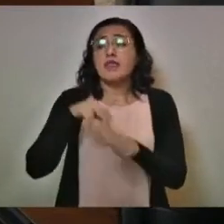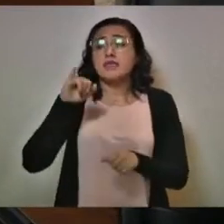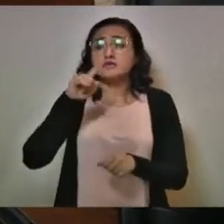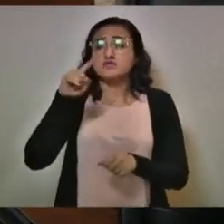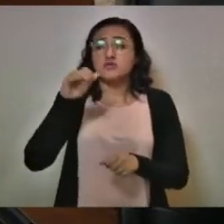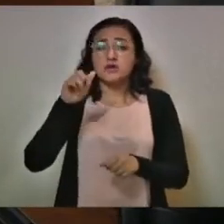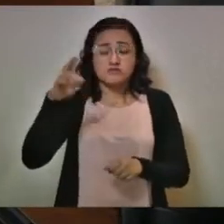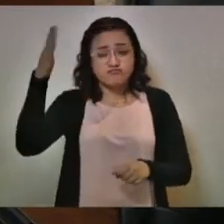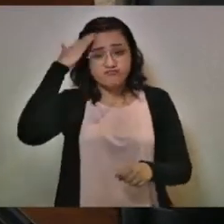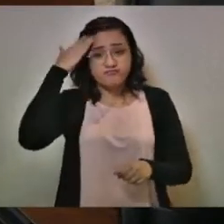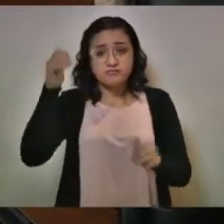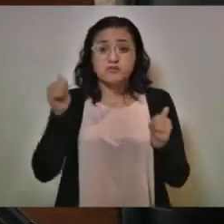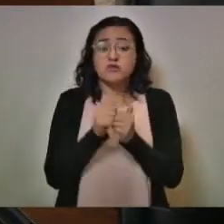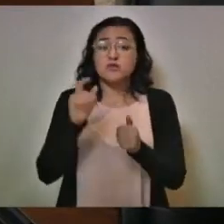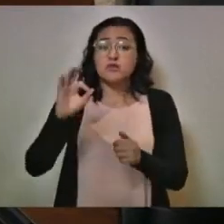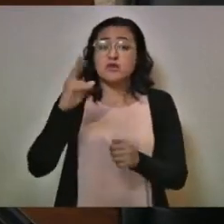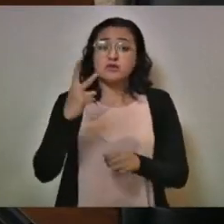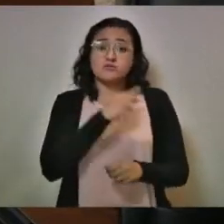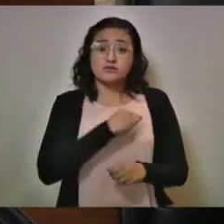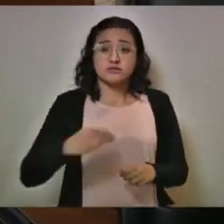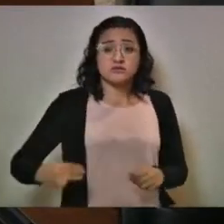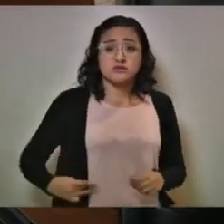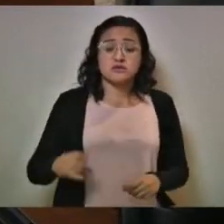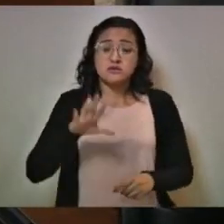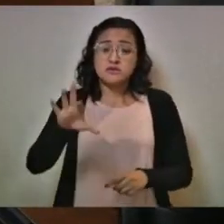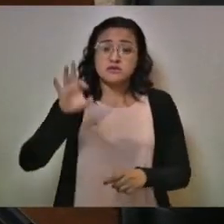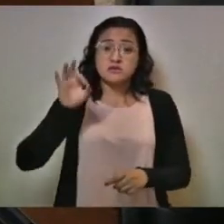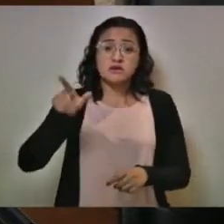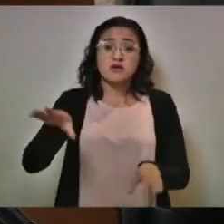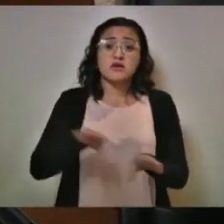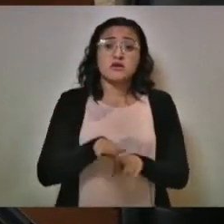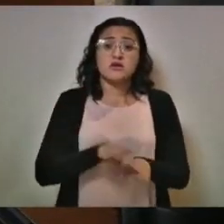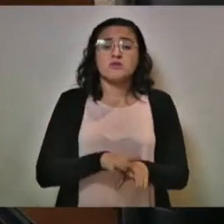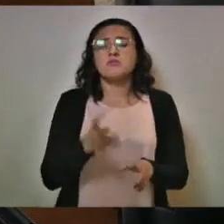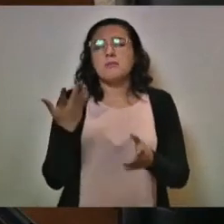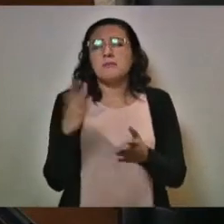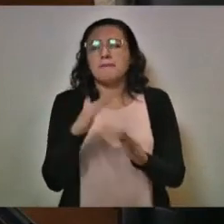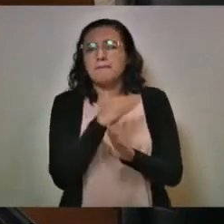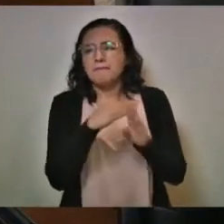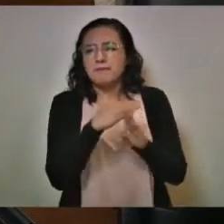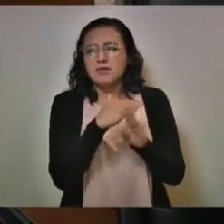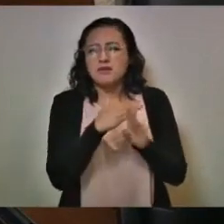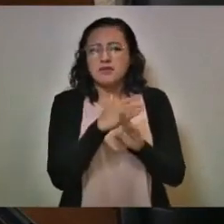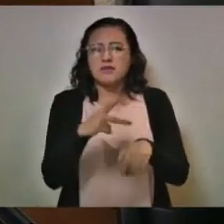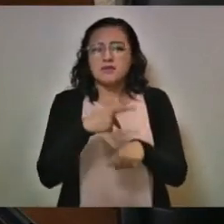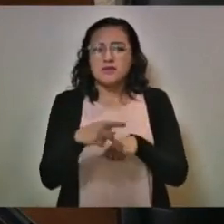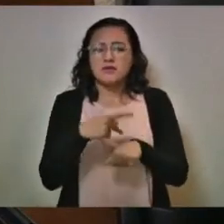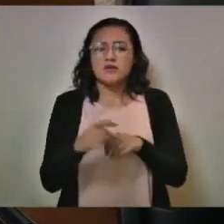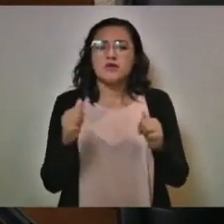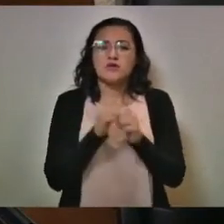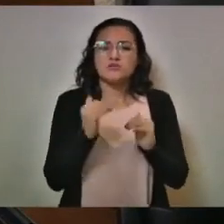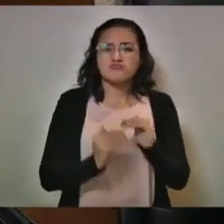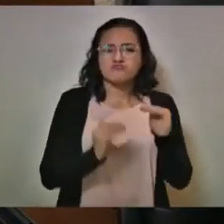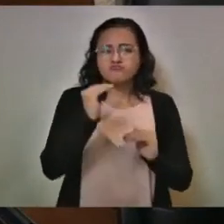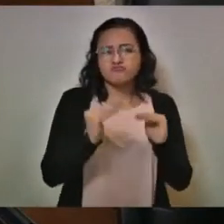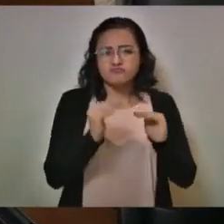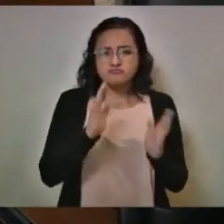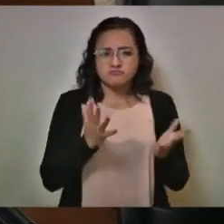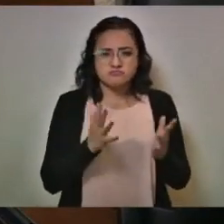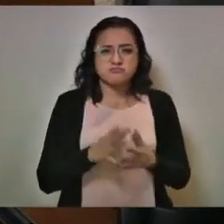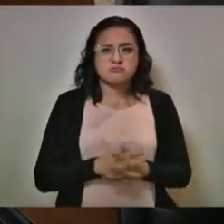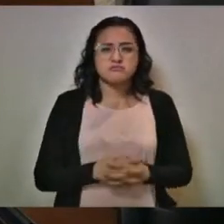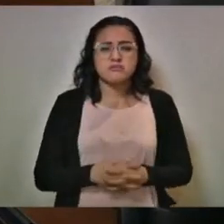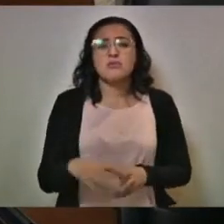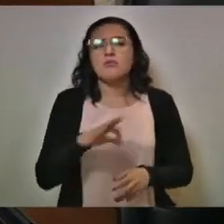Matamoros, compuesta por 42 municipios, se encuentra en fase de riesgo medio, con una tendencia estable. Es